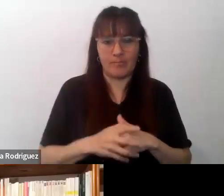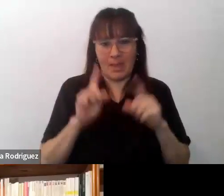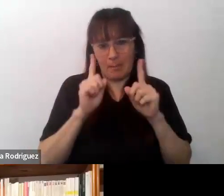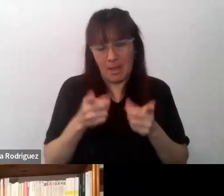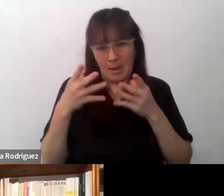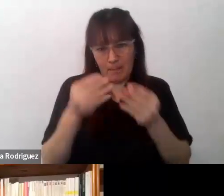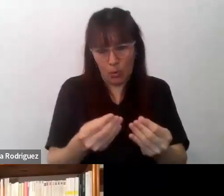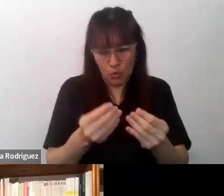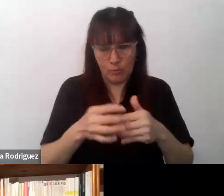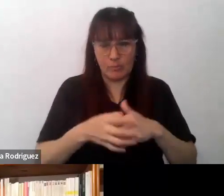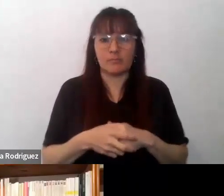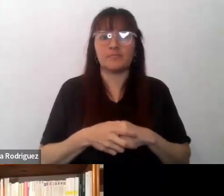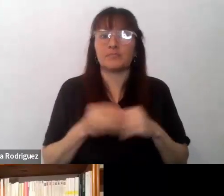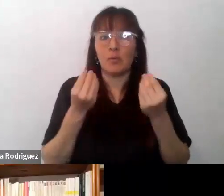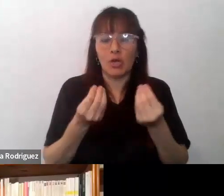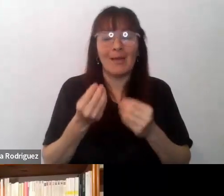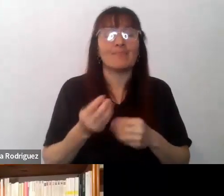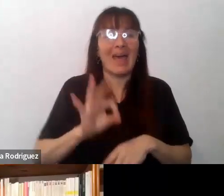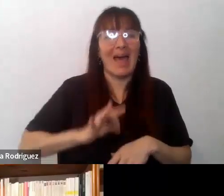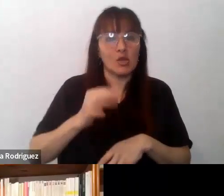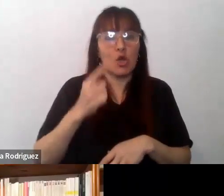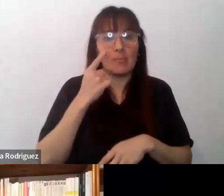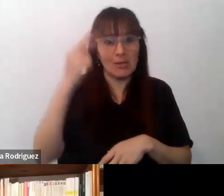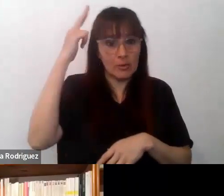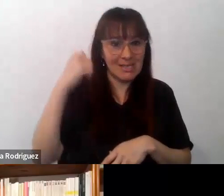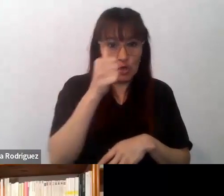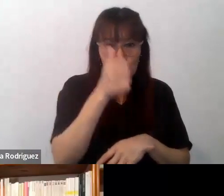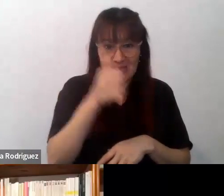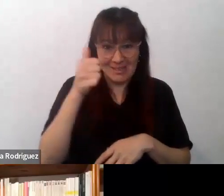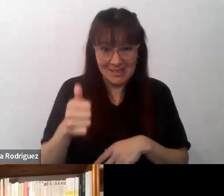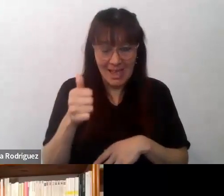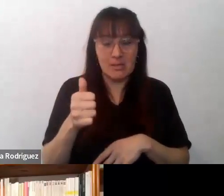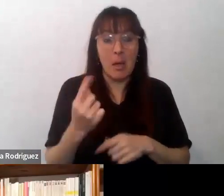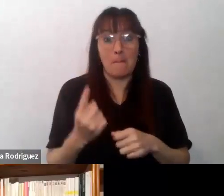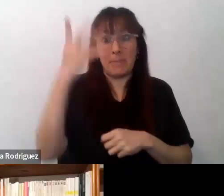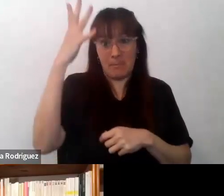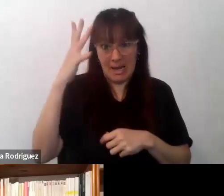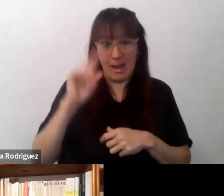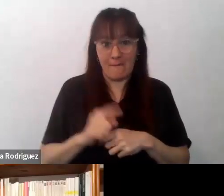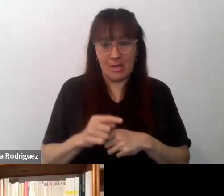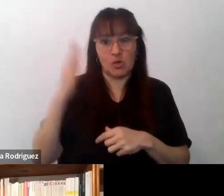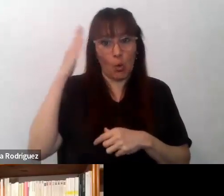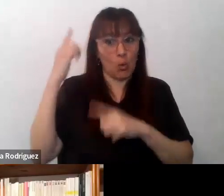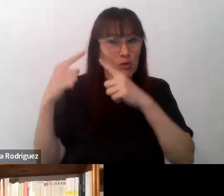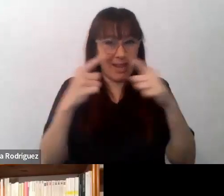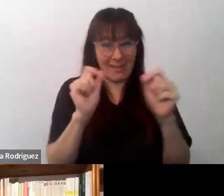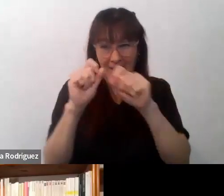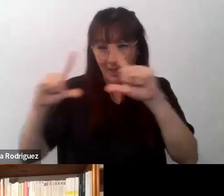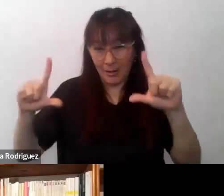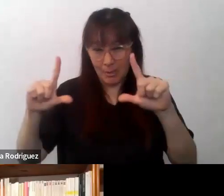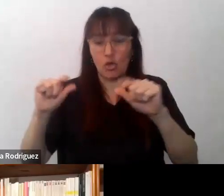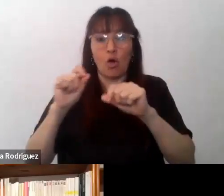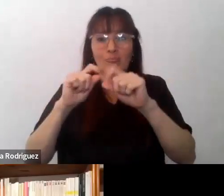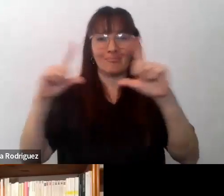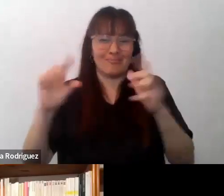porque en 1966 la primera vez que se mencionó la interculturalidad fue la UNESCO.